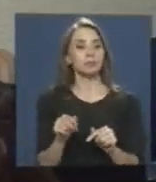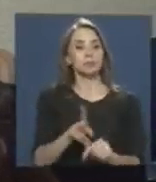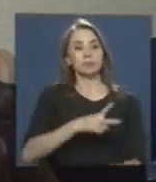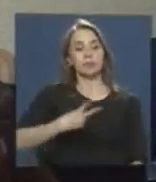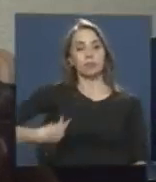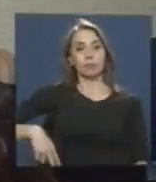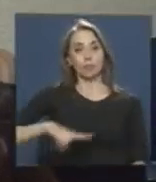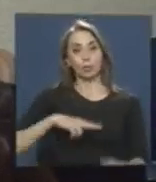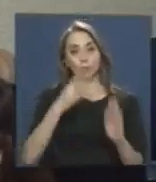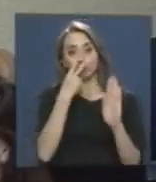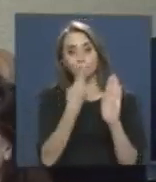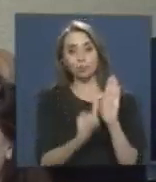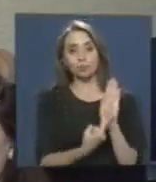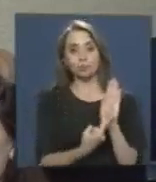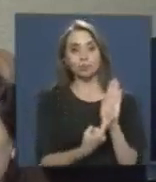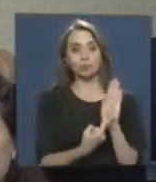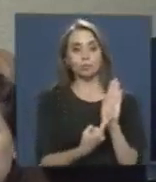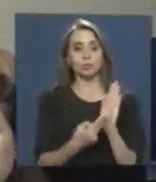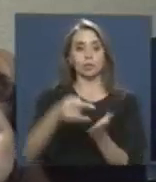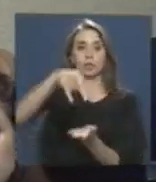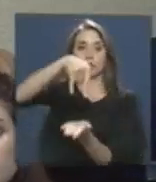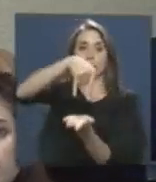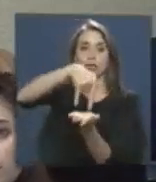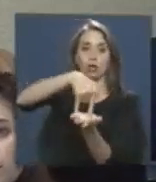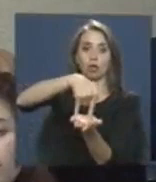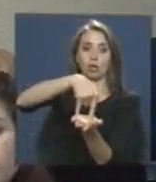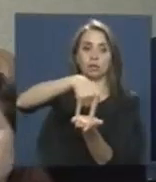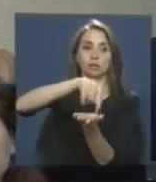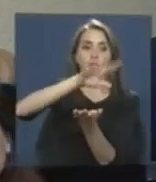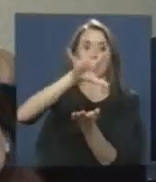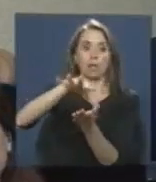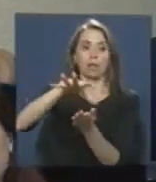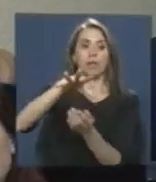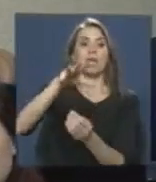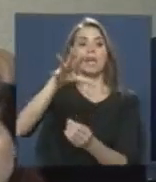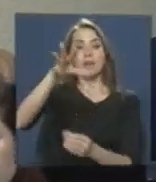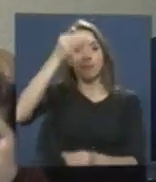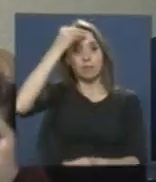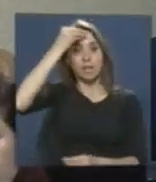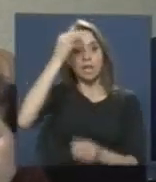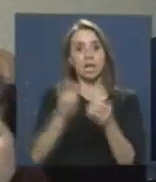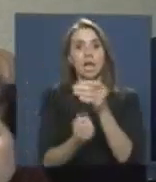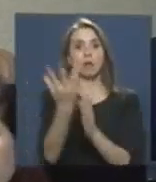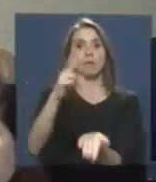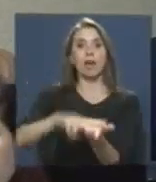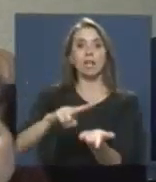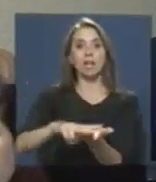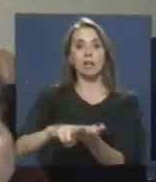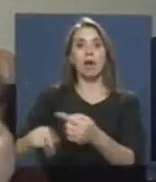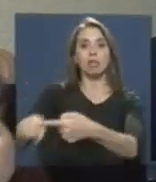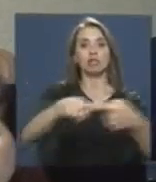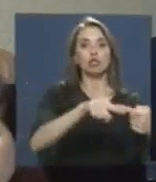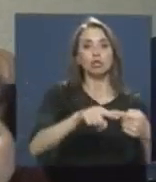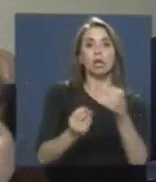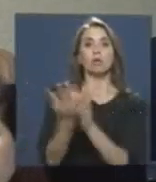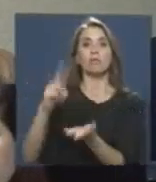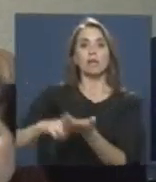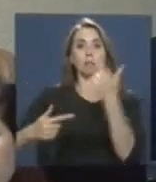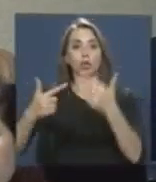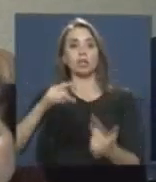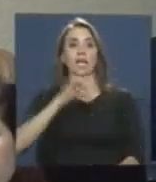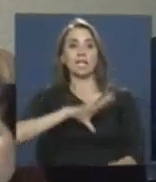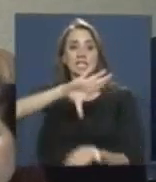modo de ver, el Congreso debe internalizar la nueva realidad política y social del país. El país cambió.